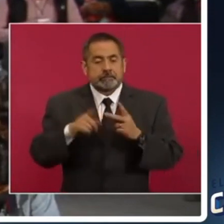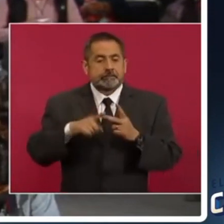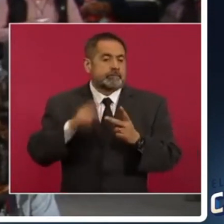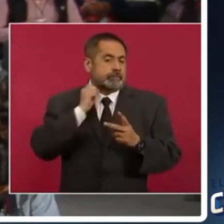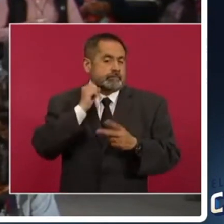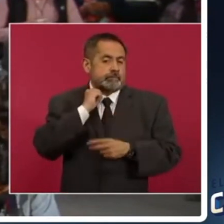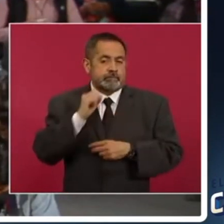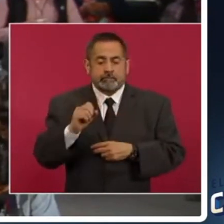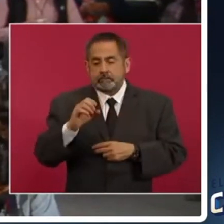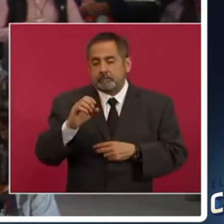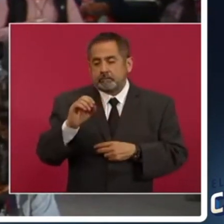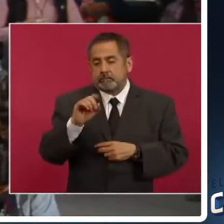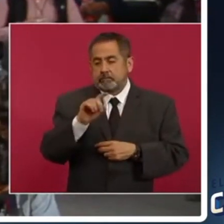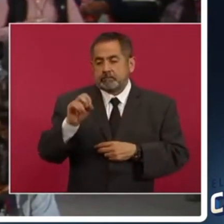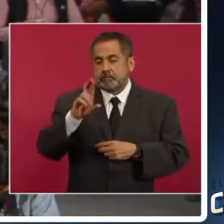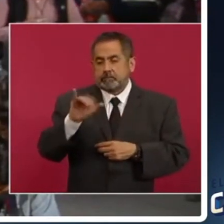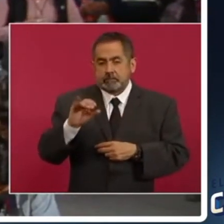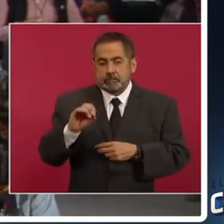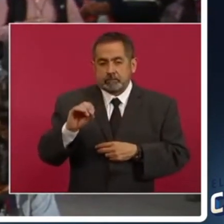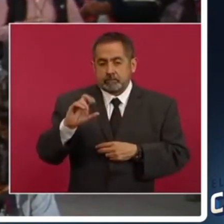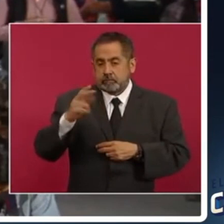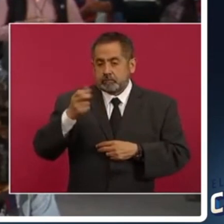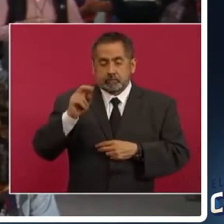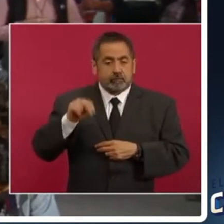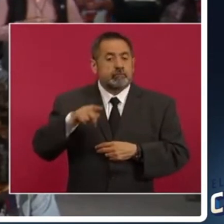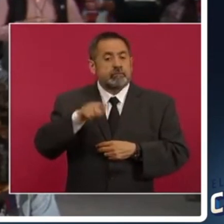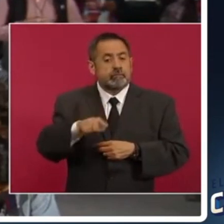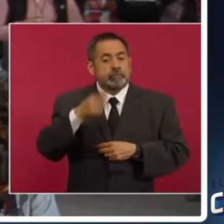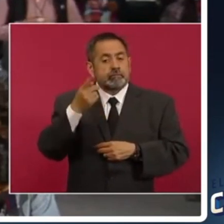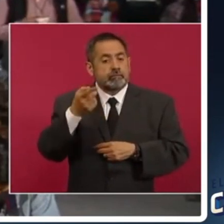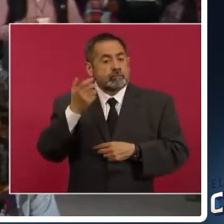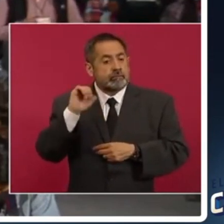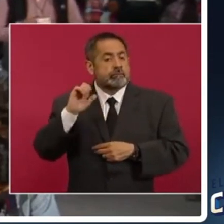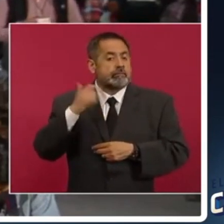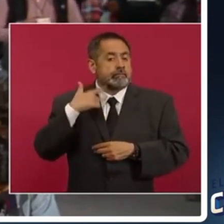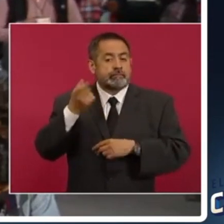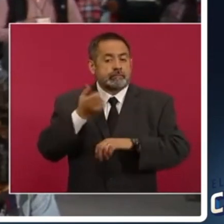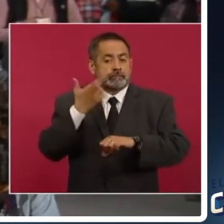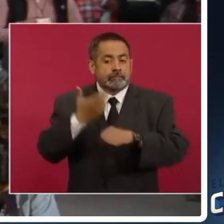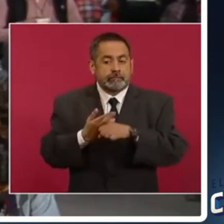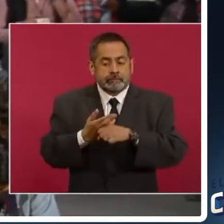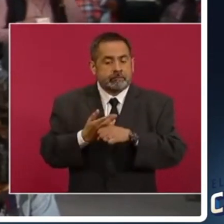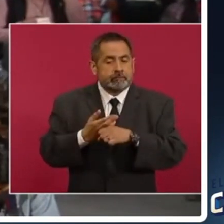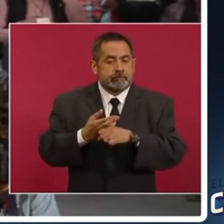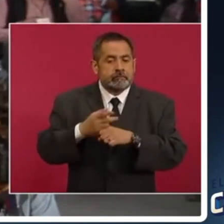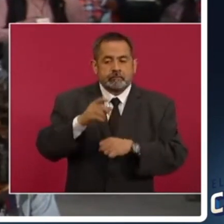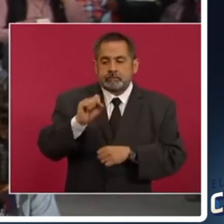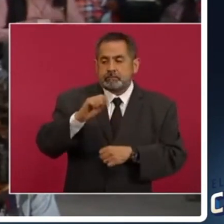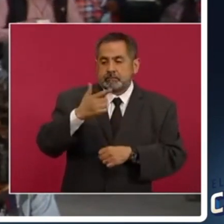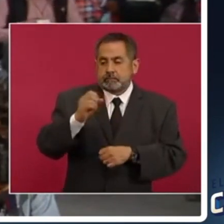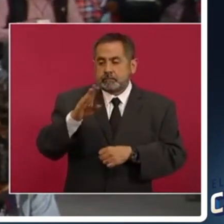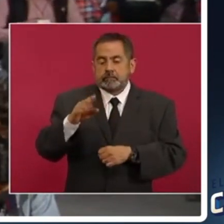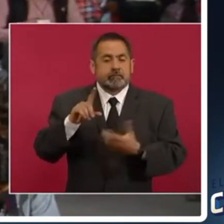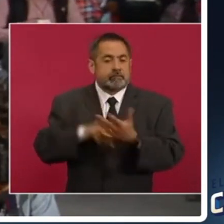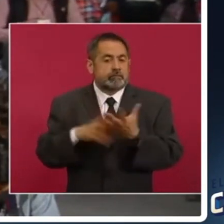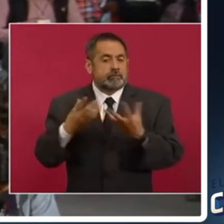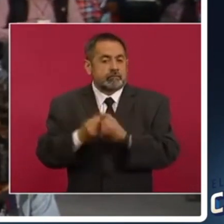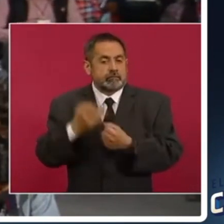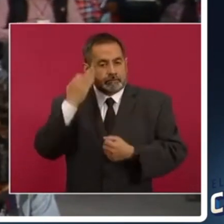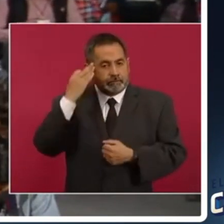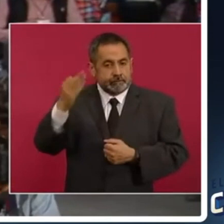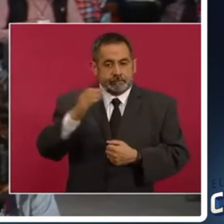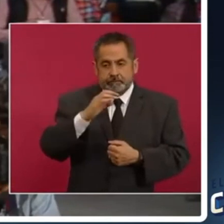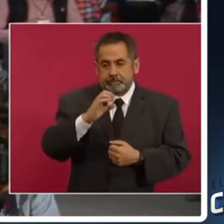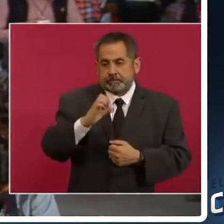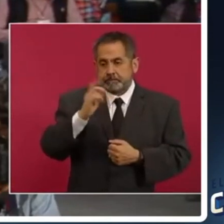senador Miguel Ángel Osorio Chong, quien fue secretario de Gobernación en el sexenio de Enrique Peña Nieto. Ellos, presidente,